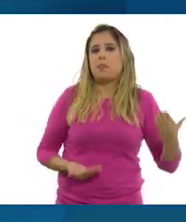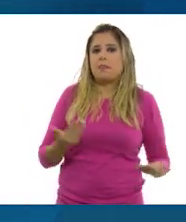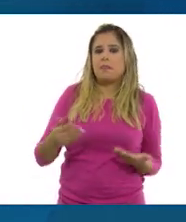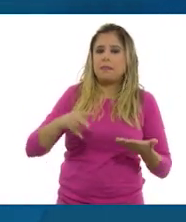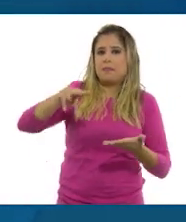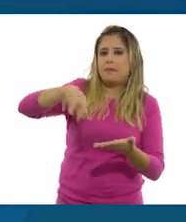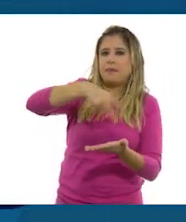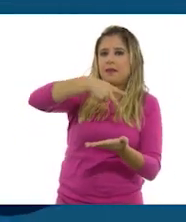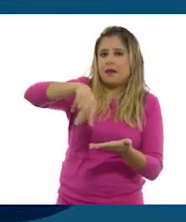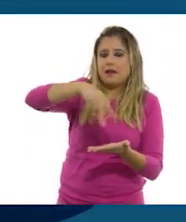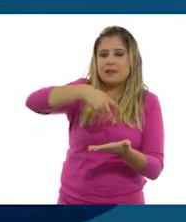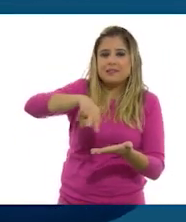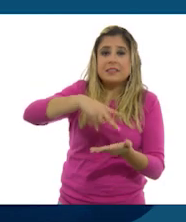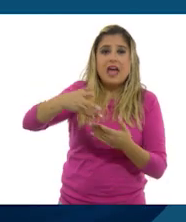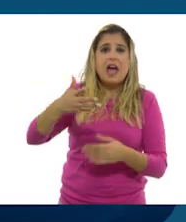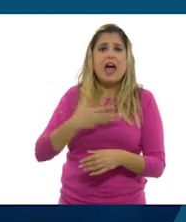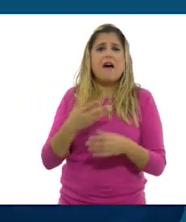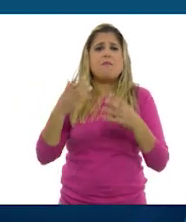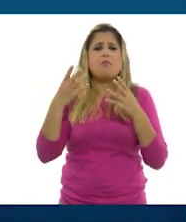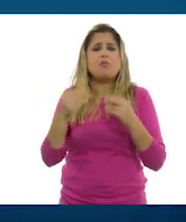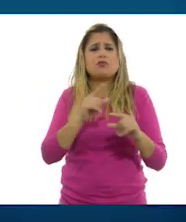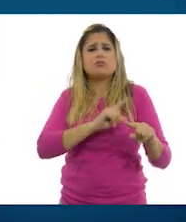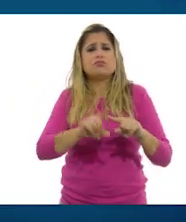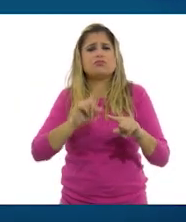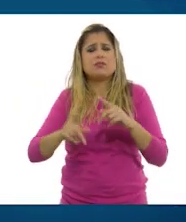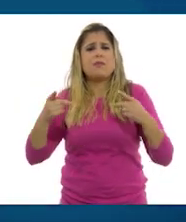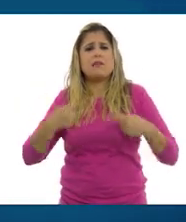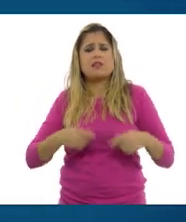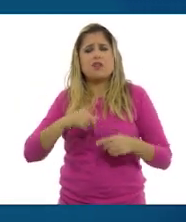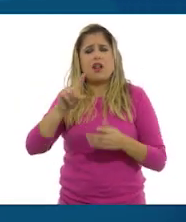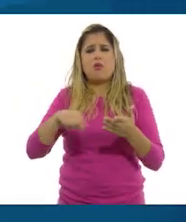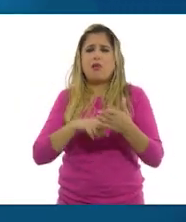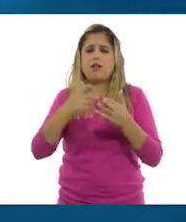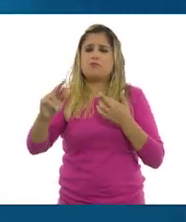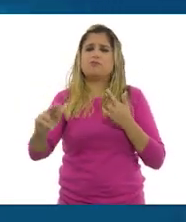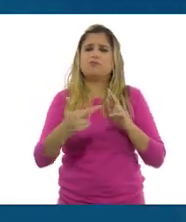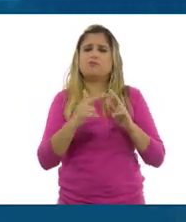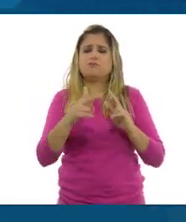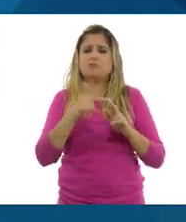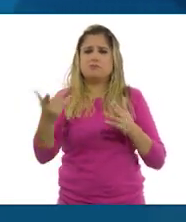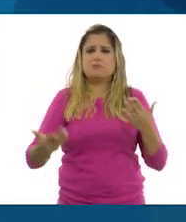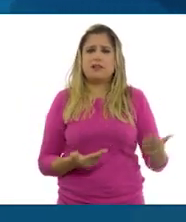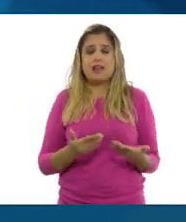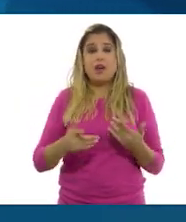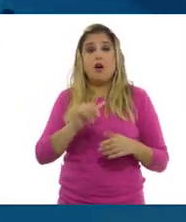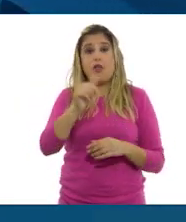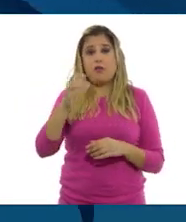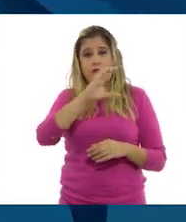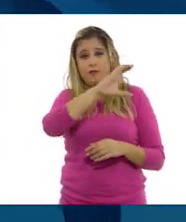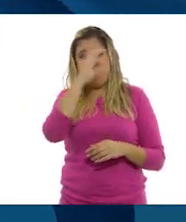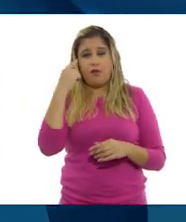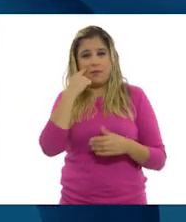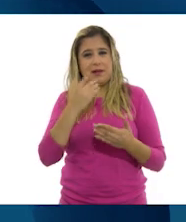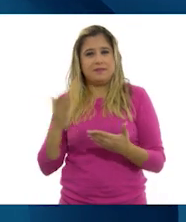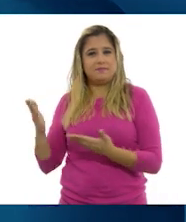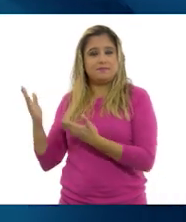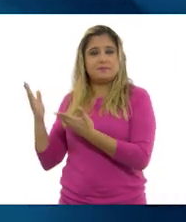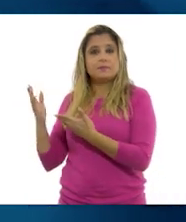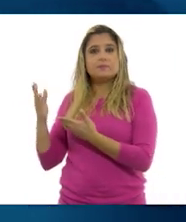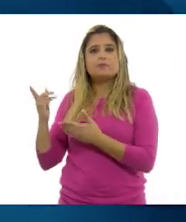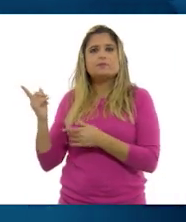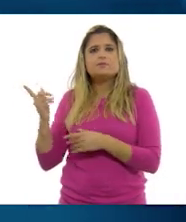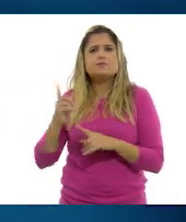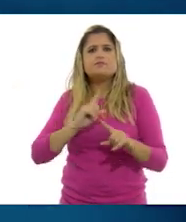que se practican por muchas personas en la región. La siguiente foto nos da cuenta de la